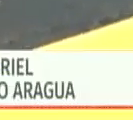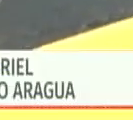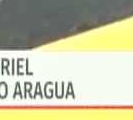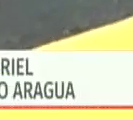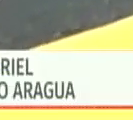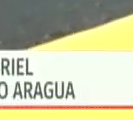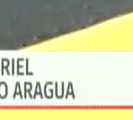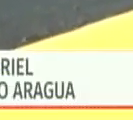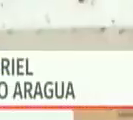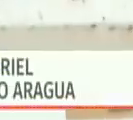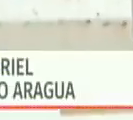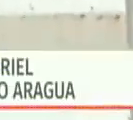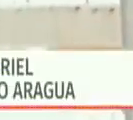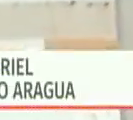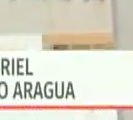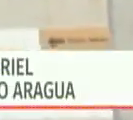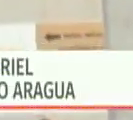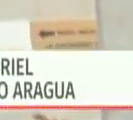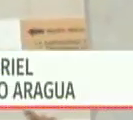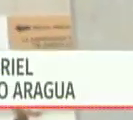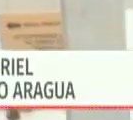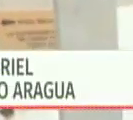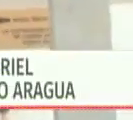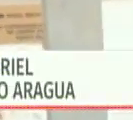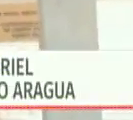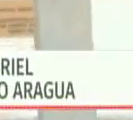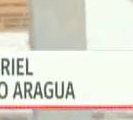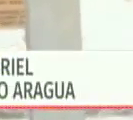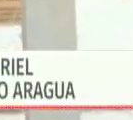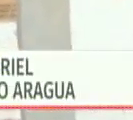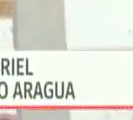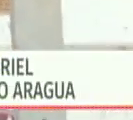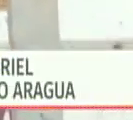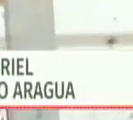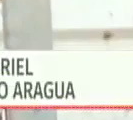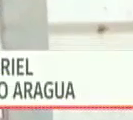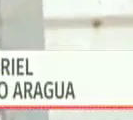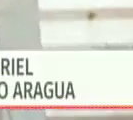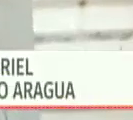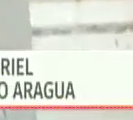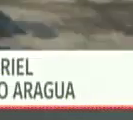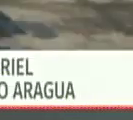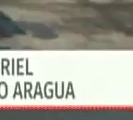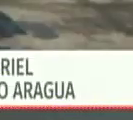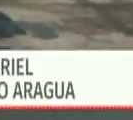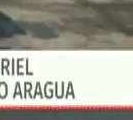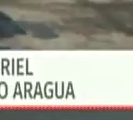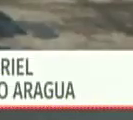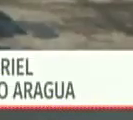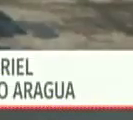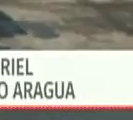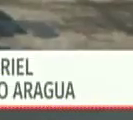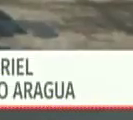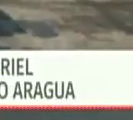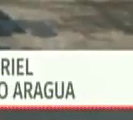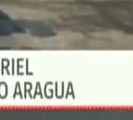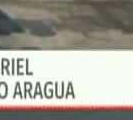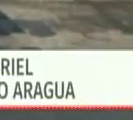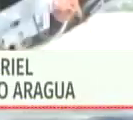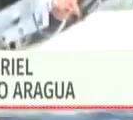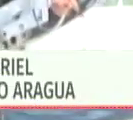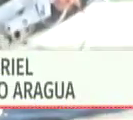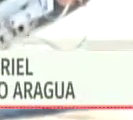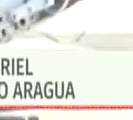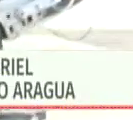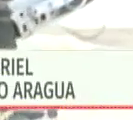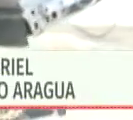equipos de trabajo tenemos una fresadora que es lo que llamamos una escarificadora tenemos dos equipos tenemos un chuty burger para